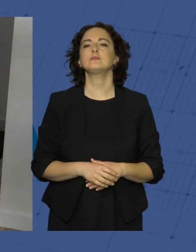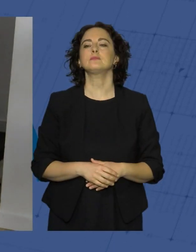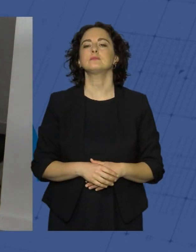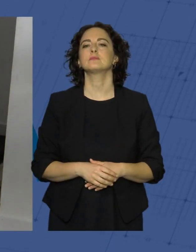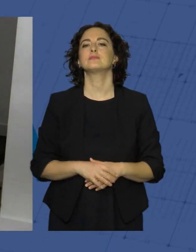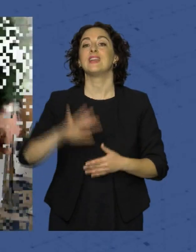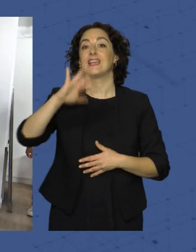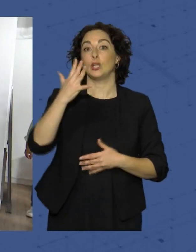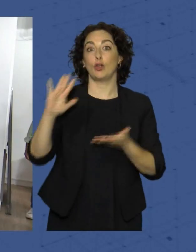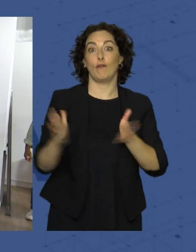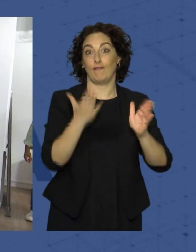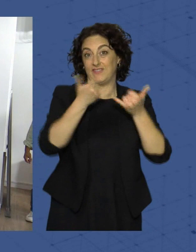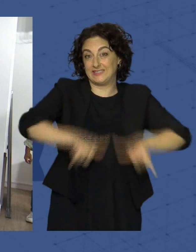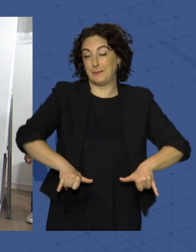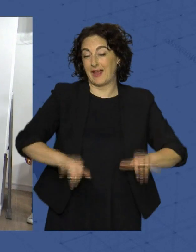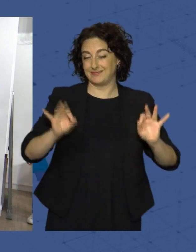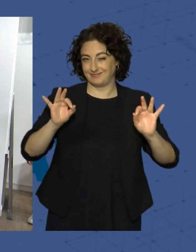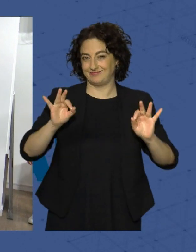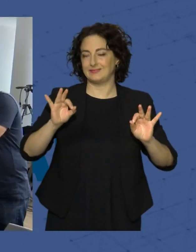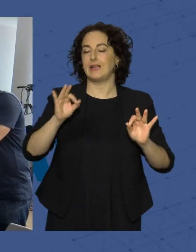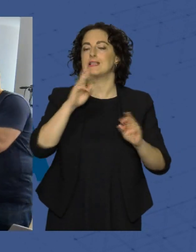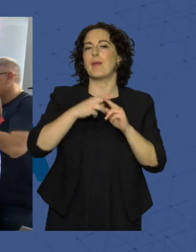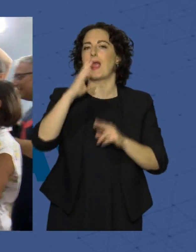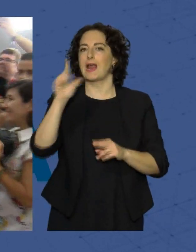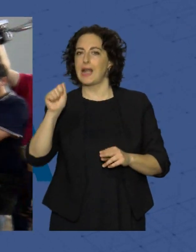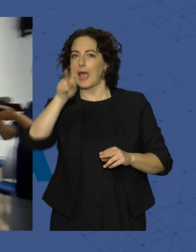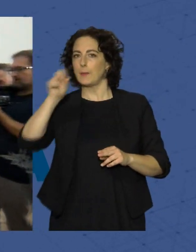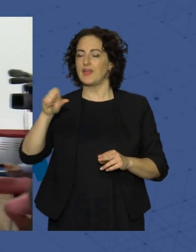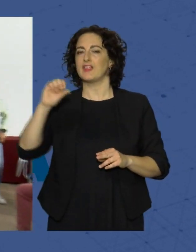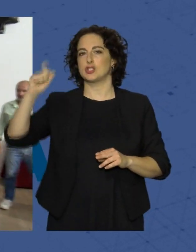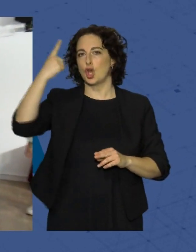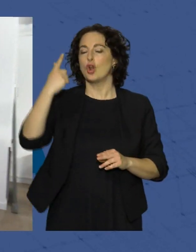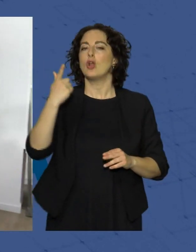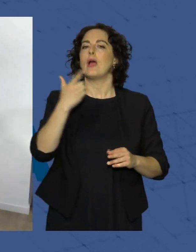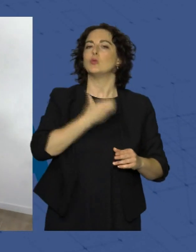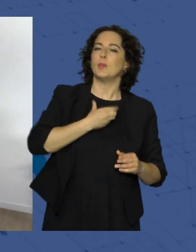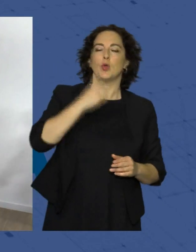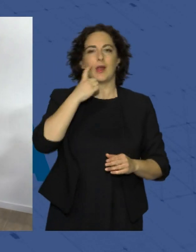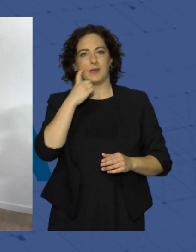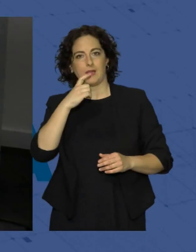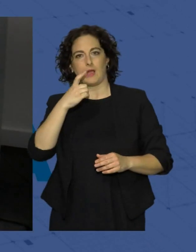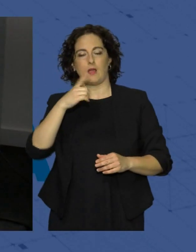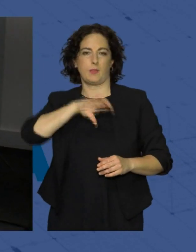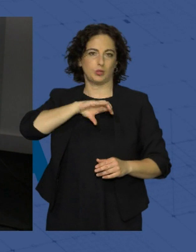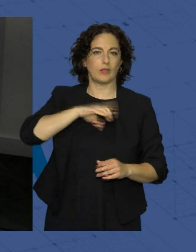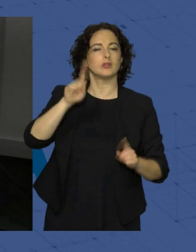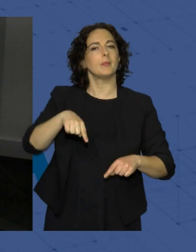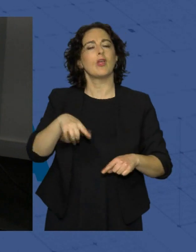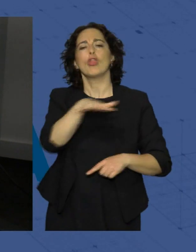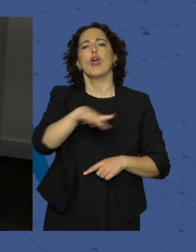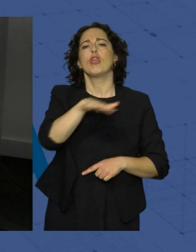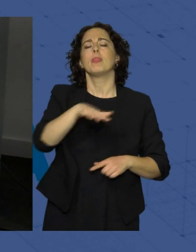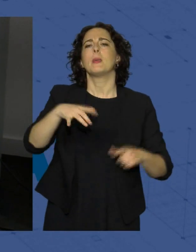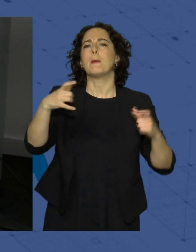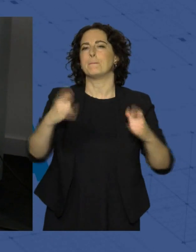El quinto festival En Clave de Sol vuelve de la mano del Ayuntamiento de Almería y la Diputación Provincial. Tendrá como escenario el patio de la